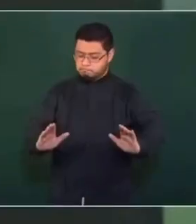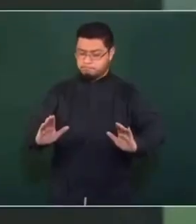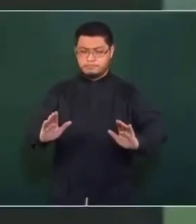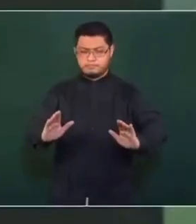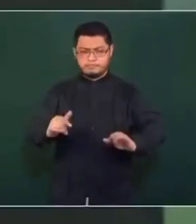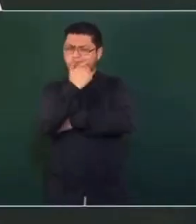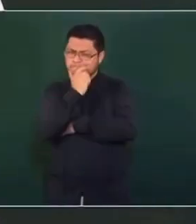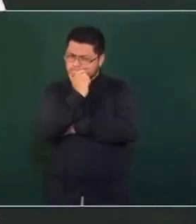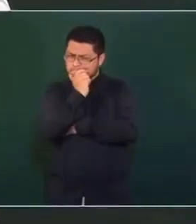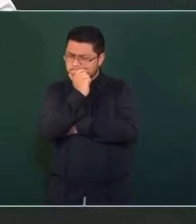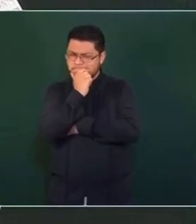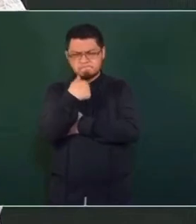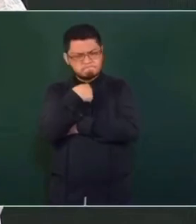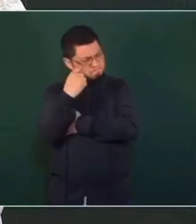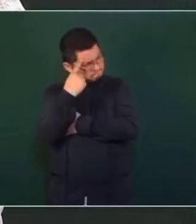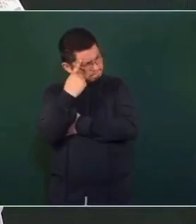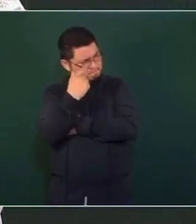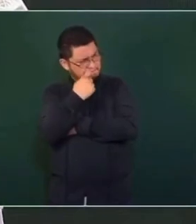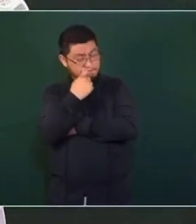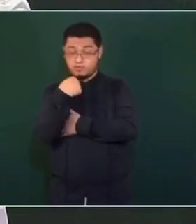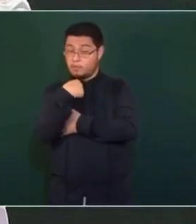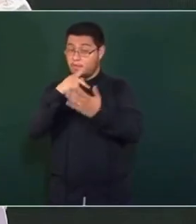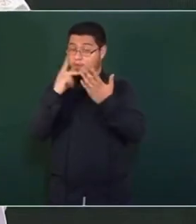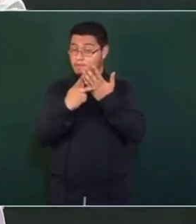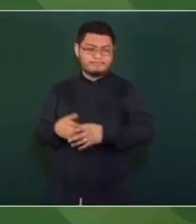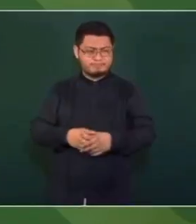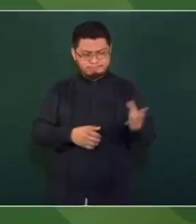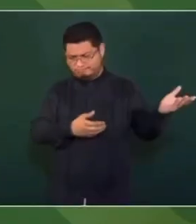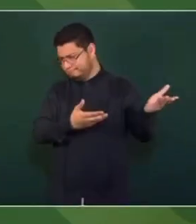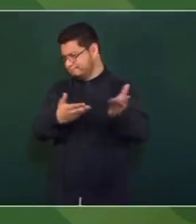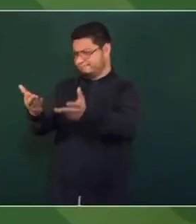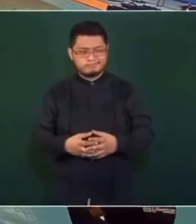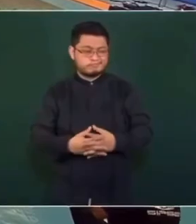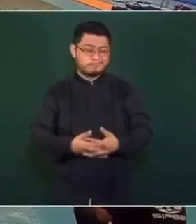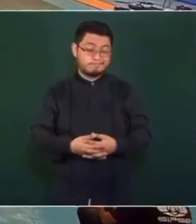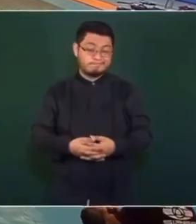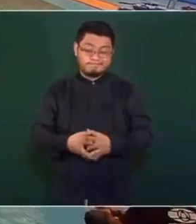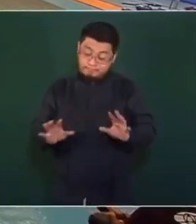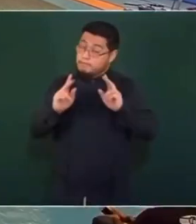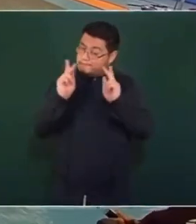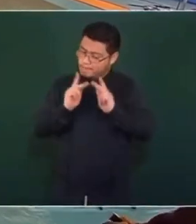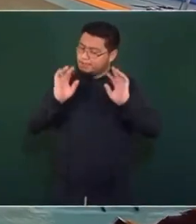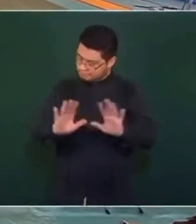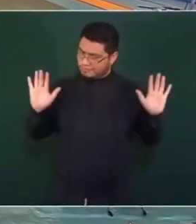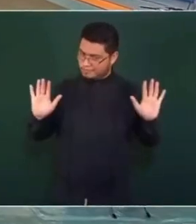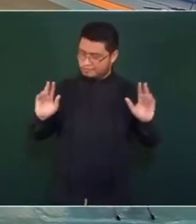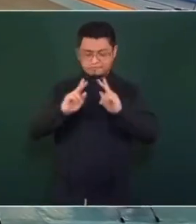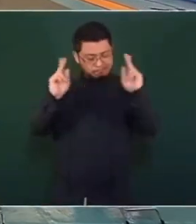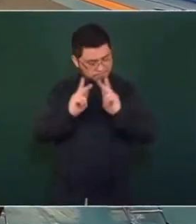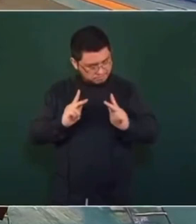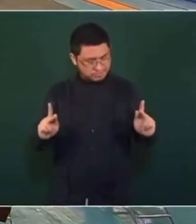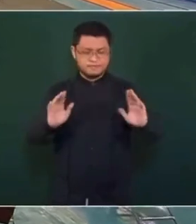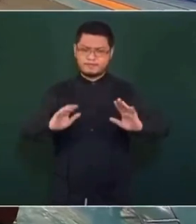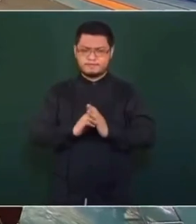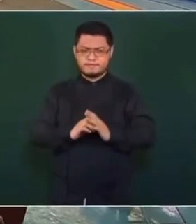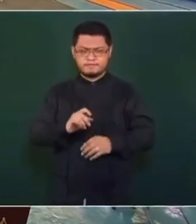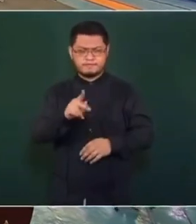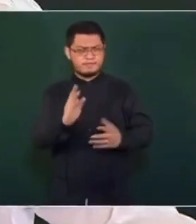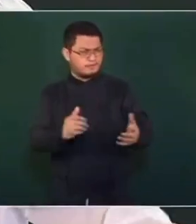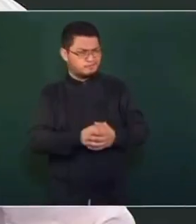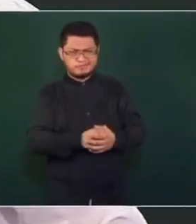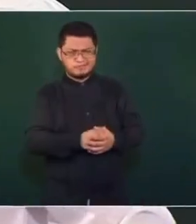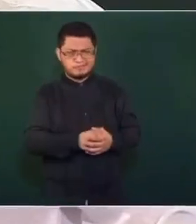Por lo que dije, yo les propondría mejor que hicieran una marcha que se avivaran pacífica, desde luego. Pero paro, si